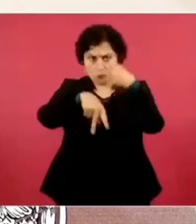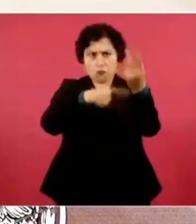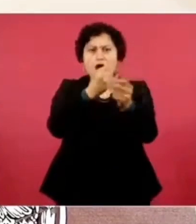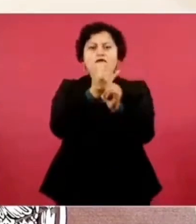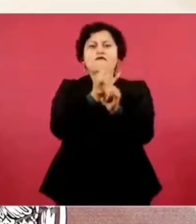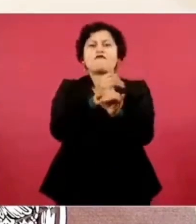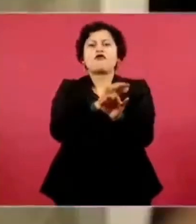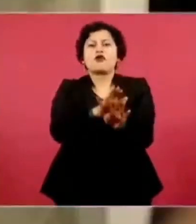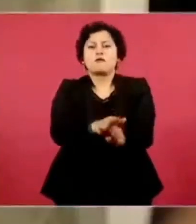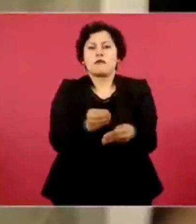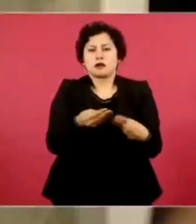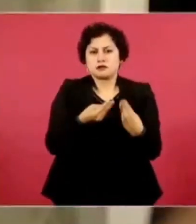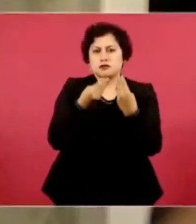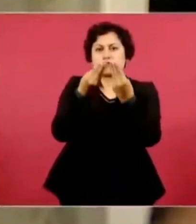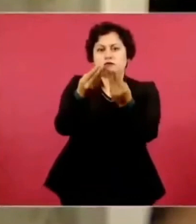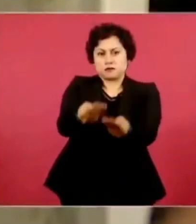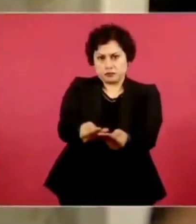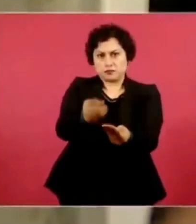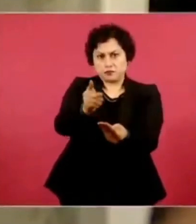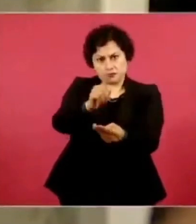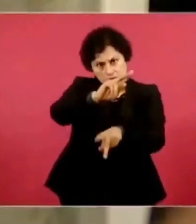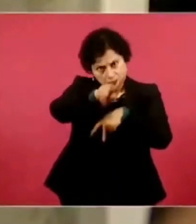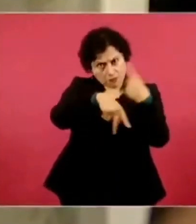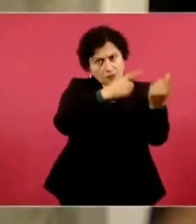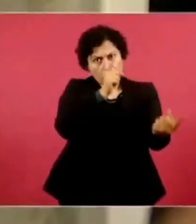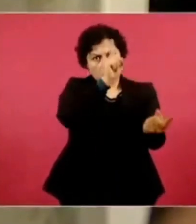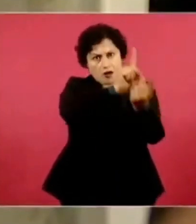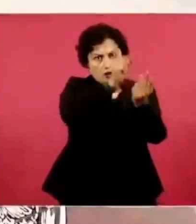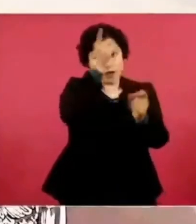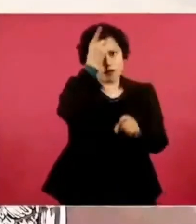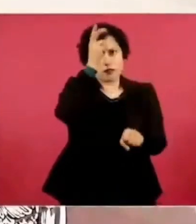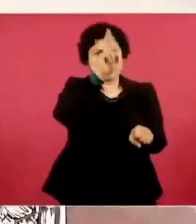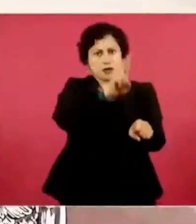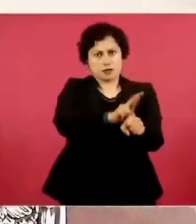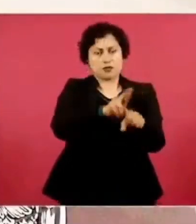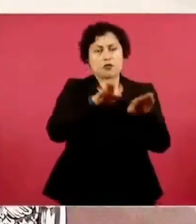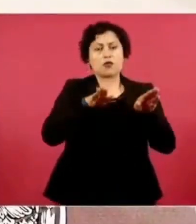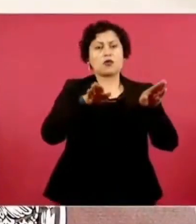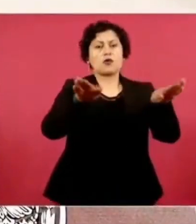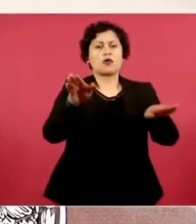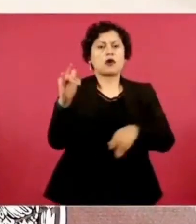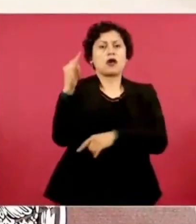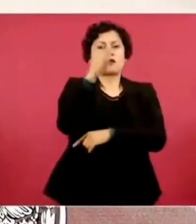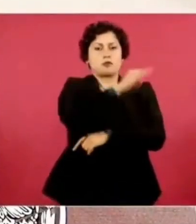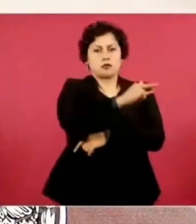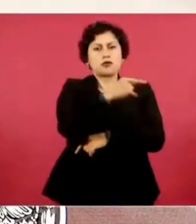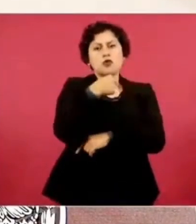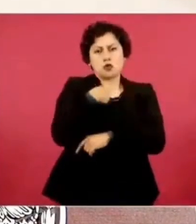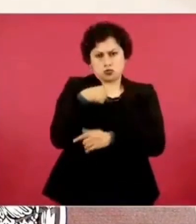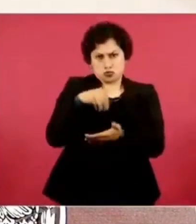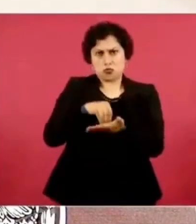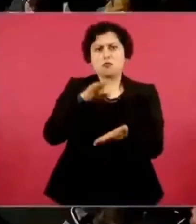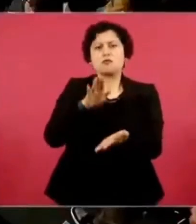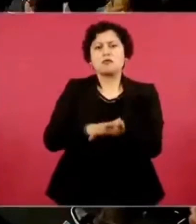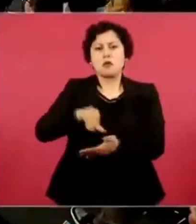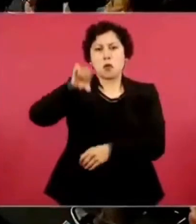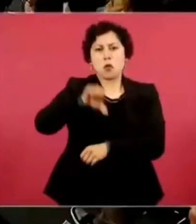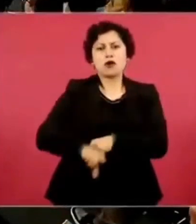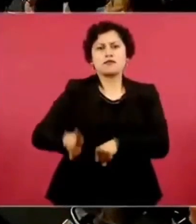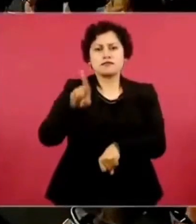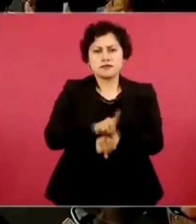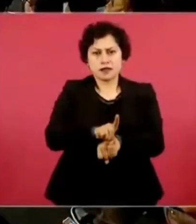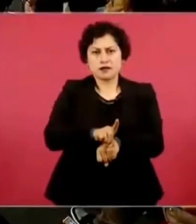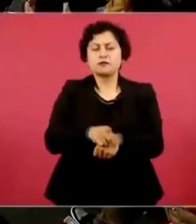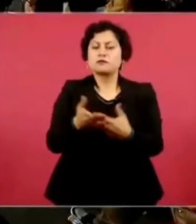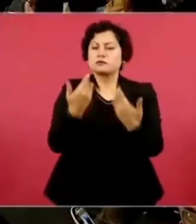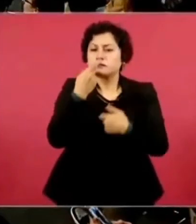de mano directa, vaya usted a ver al director del aeropuerto. Yo le consigo una cita hoy mismo. Con mucho gusto.